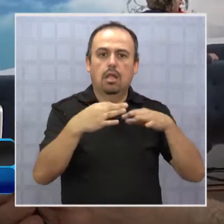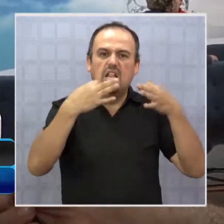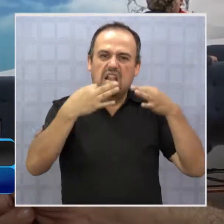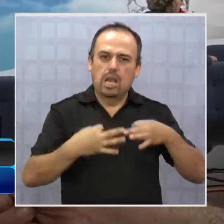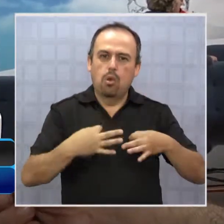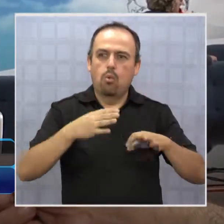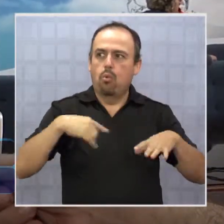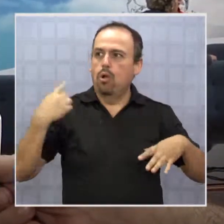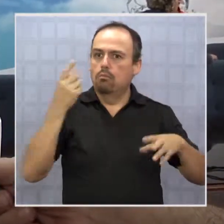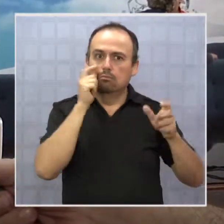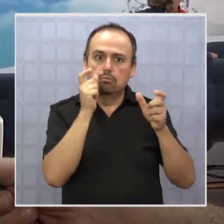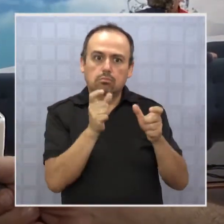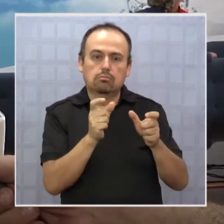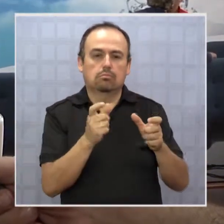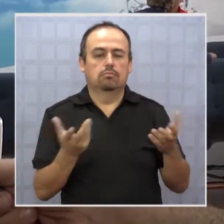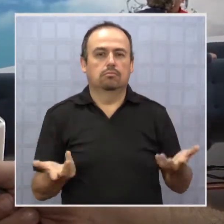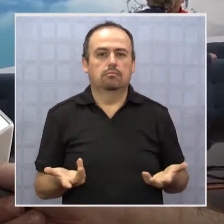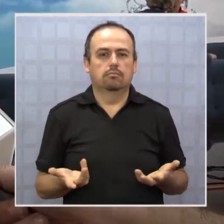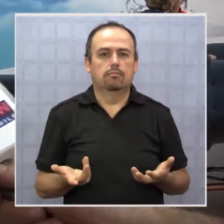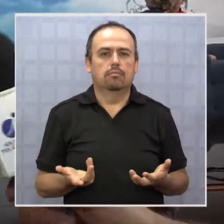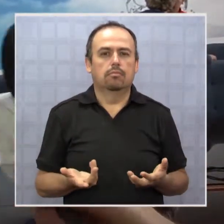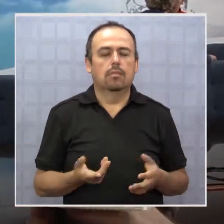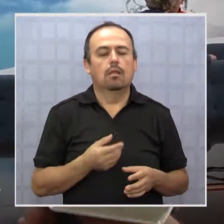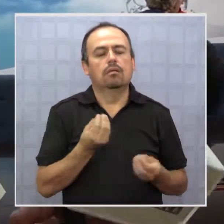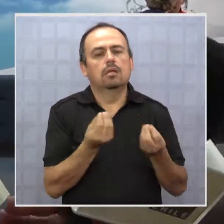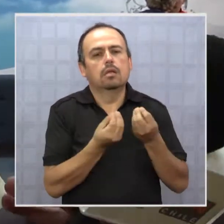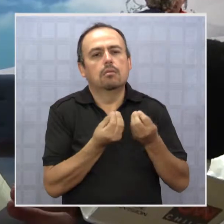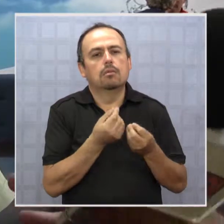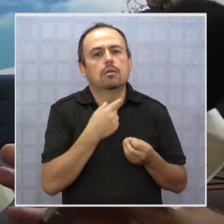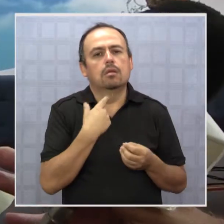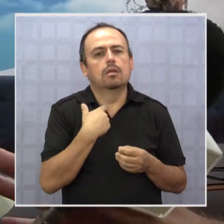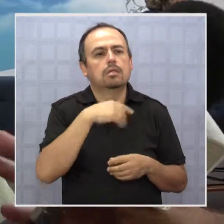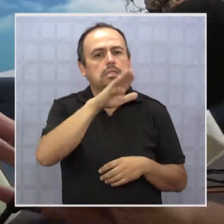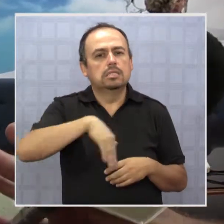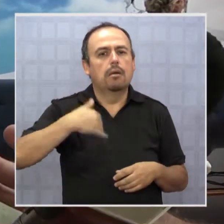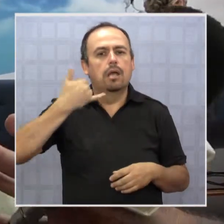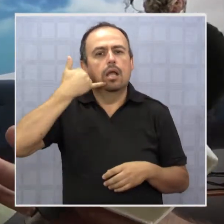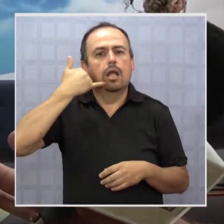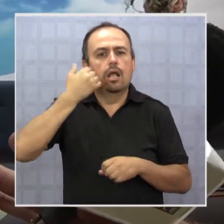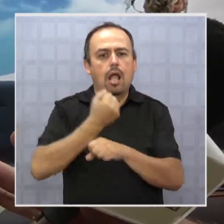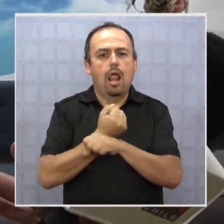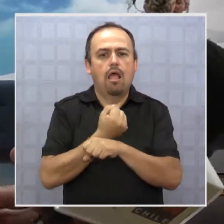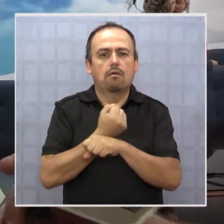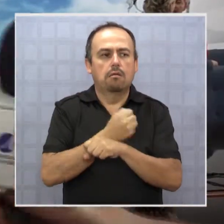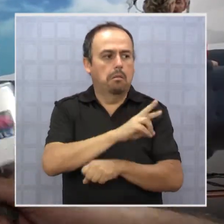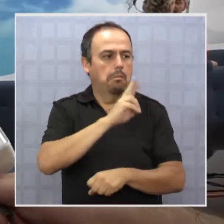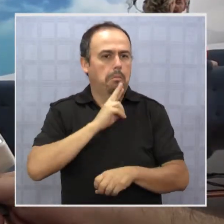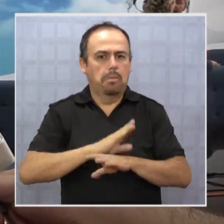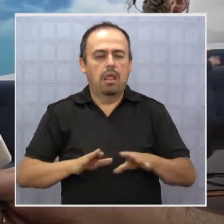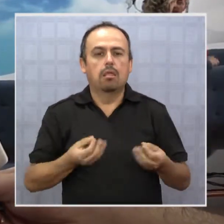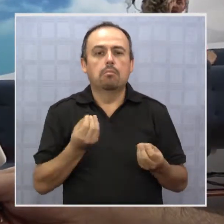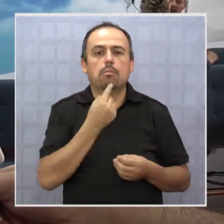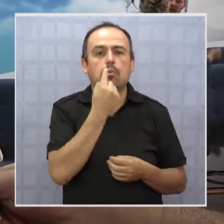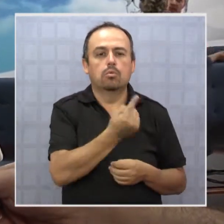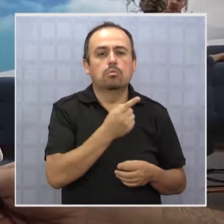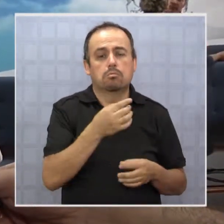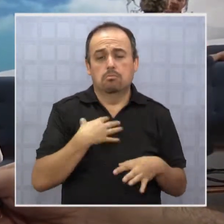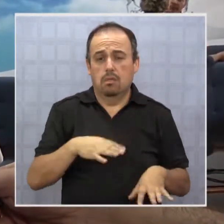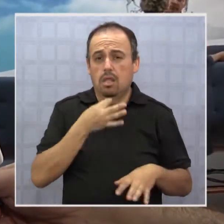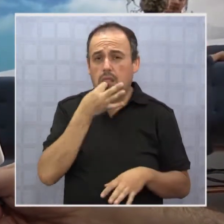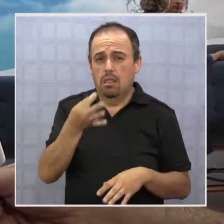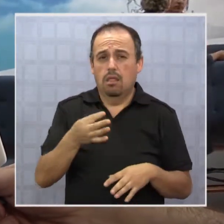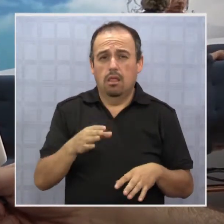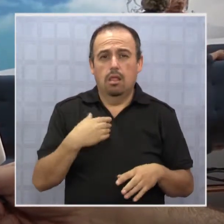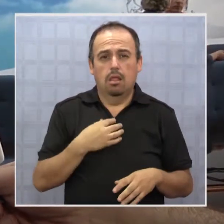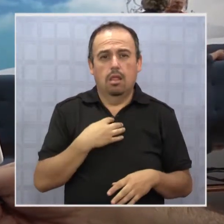que cuenten con la seguridad correspondiente. ¿Qué pasa cuando uno llama a carabineros y no se recibe una respuesta? Tal como lo decía yo